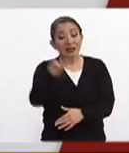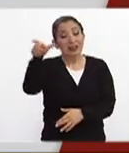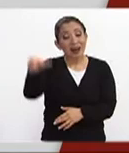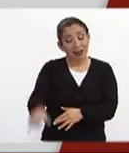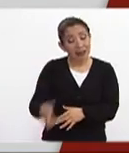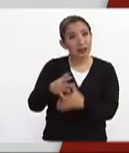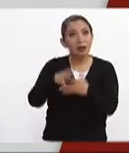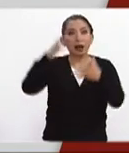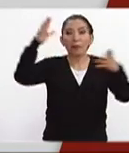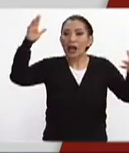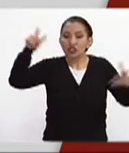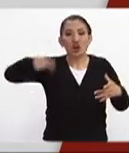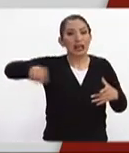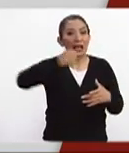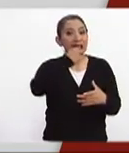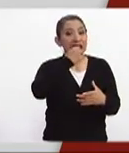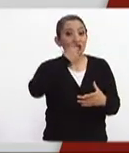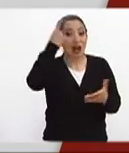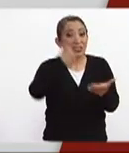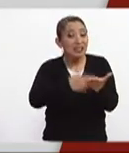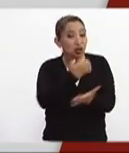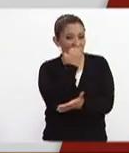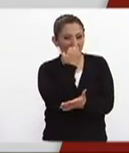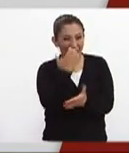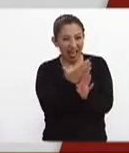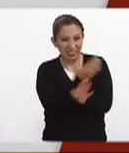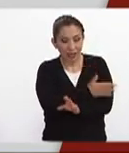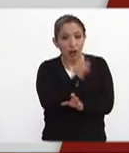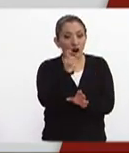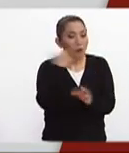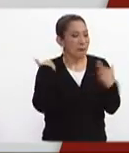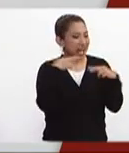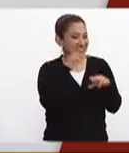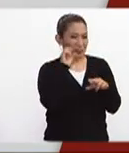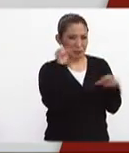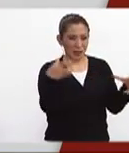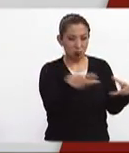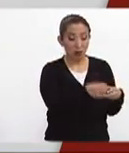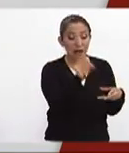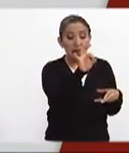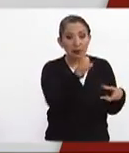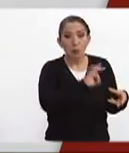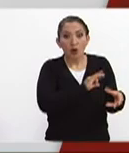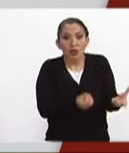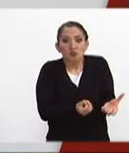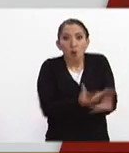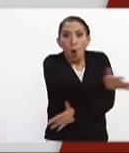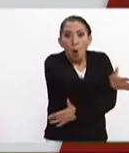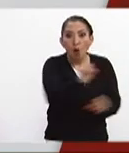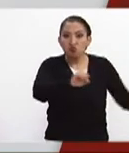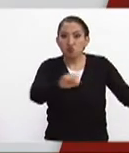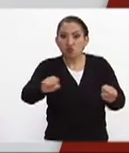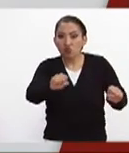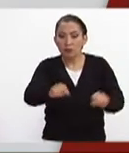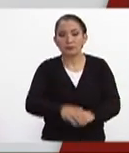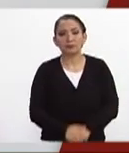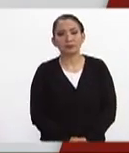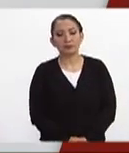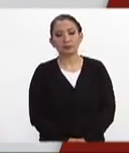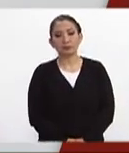que la gran mayoría de los niños que estaban en la escuela junto con las maestras pudieron salir al momento del terremoto